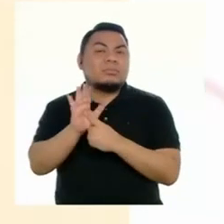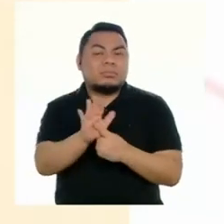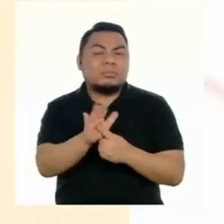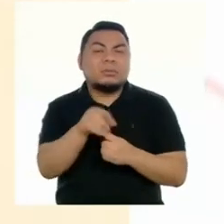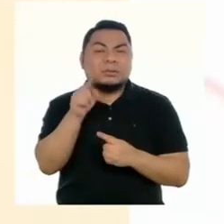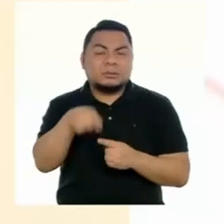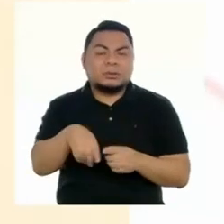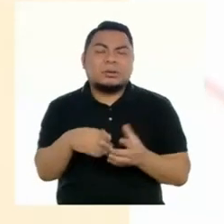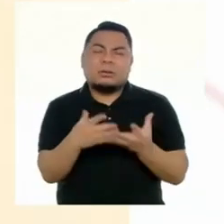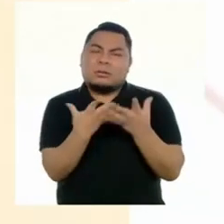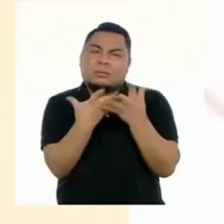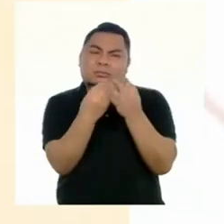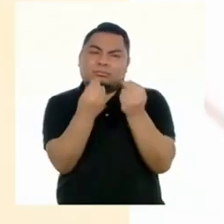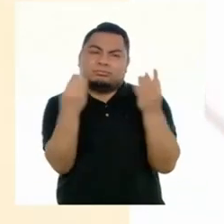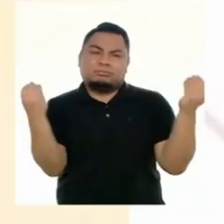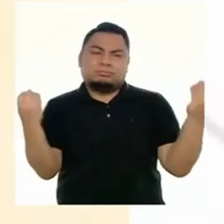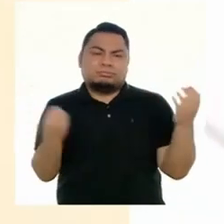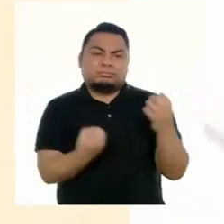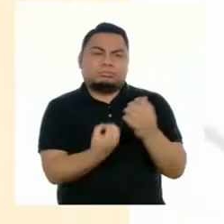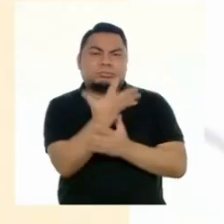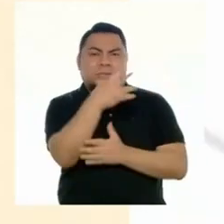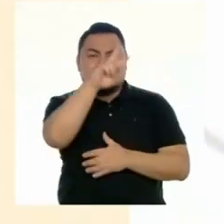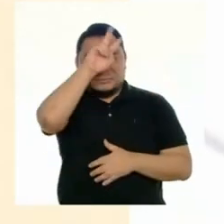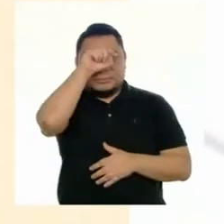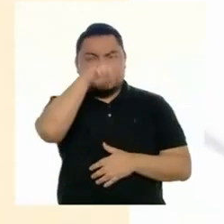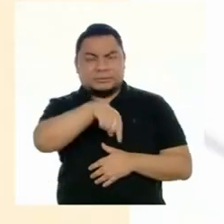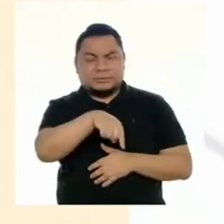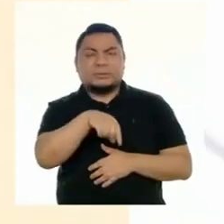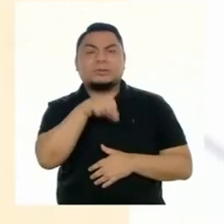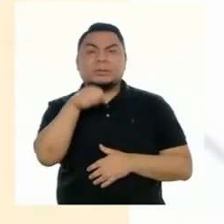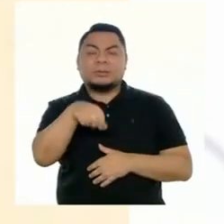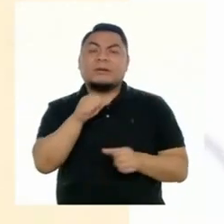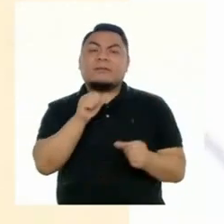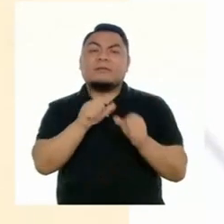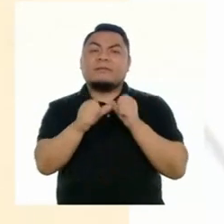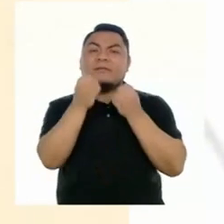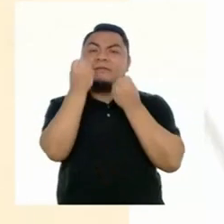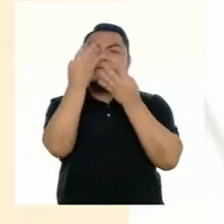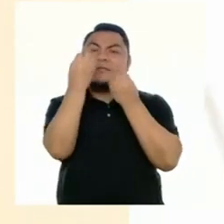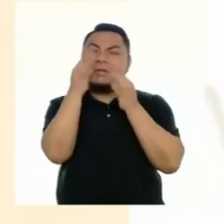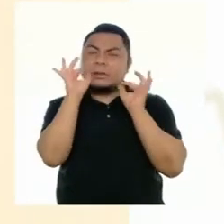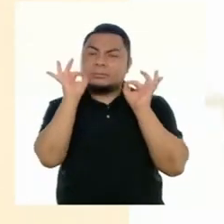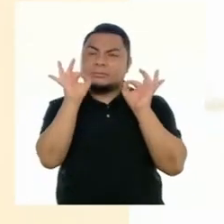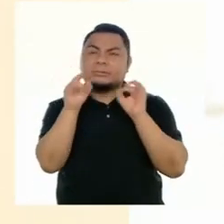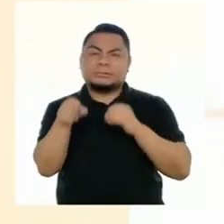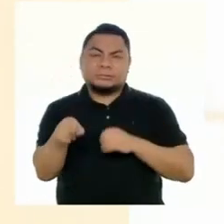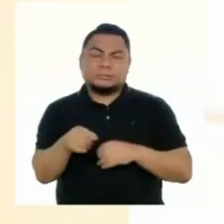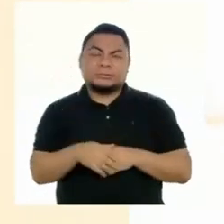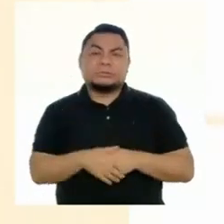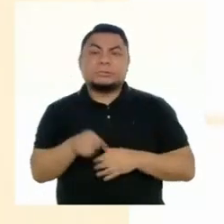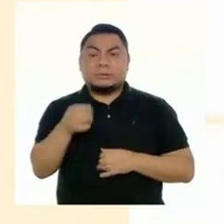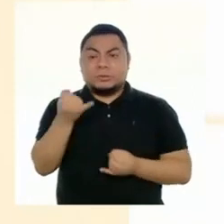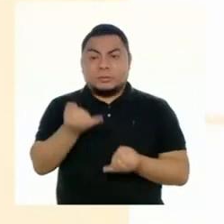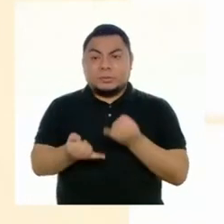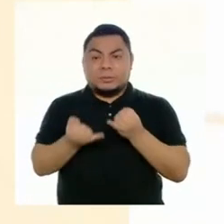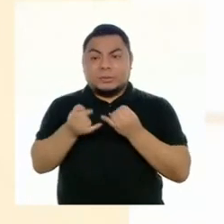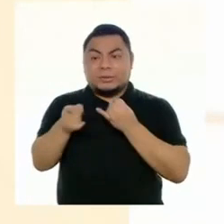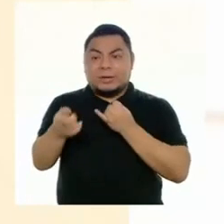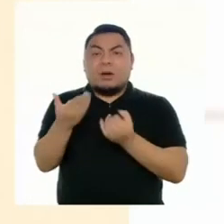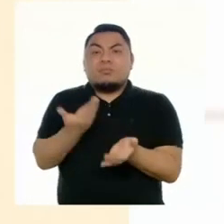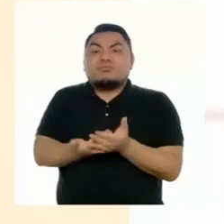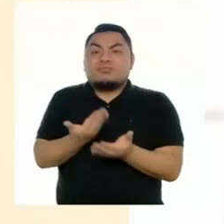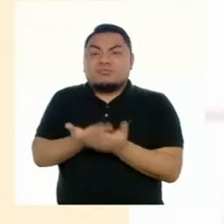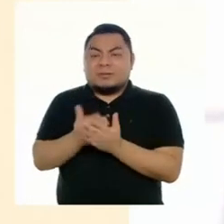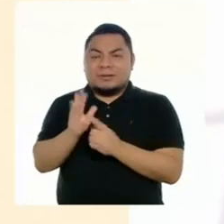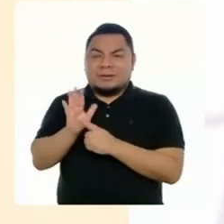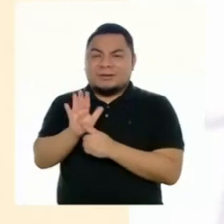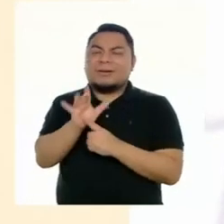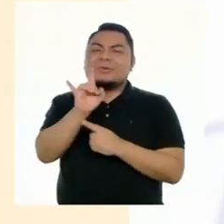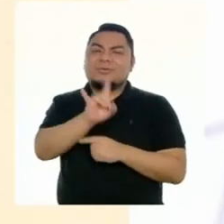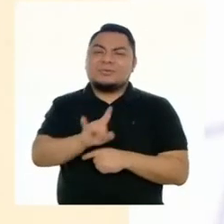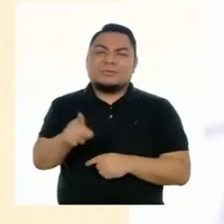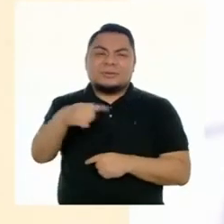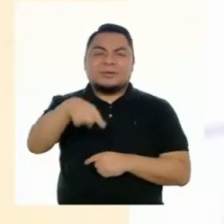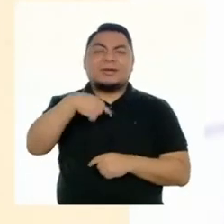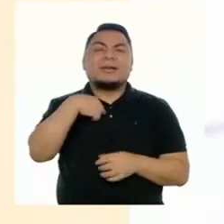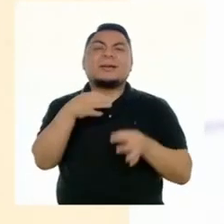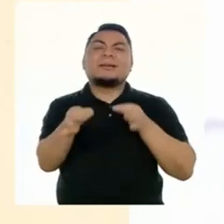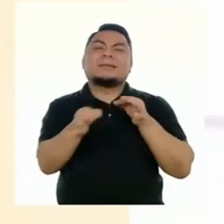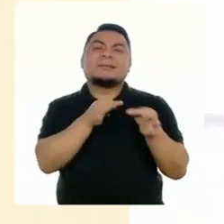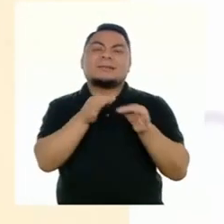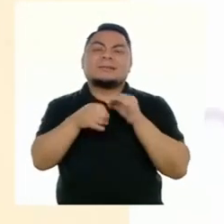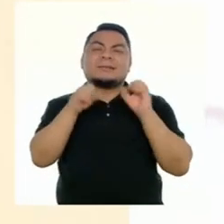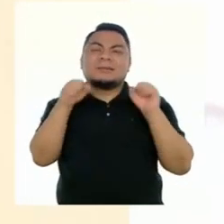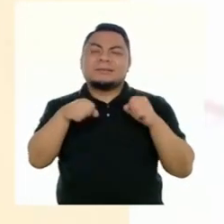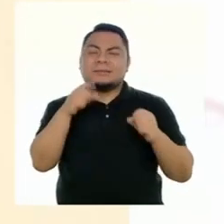una vez más la megadiversidad peruana, esta vez con cifras más específicas. Eso último será bastante útil para hacer que nuestra